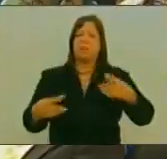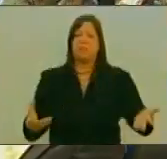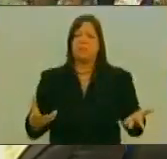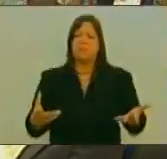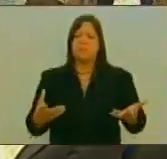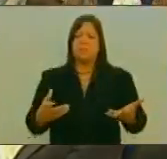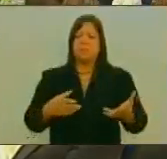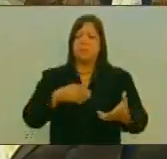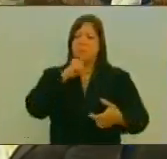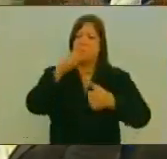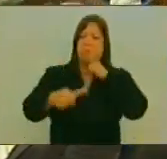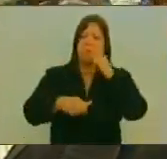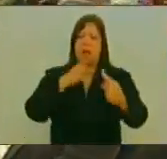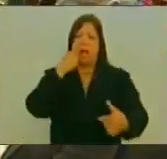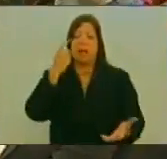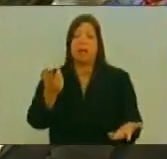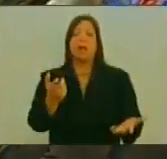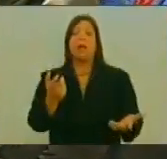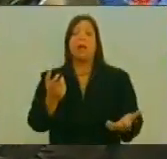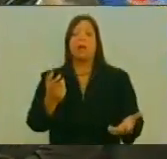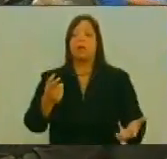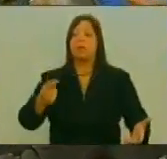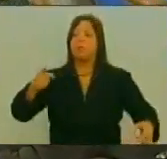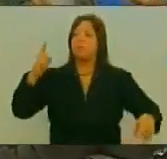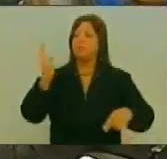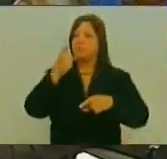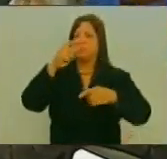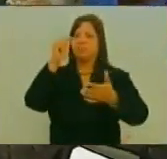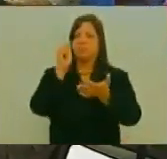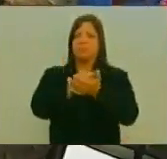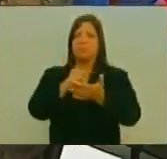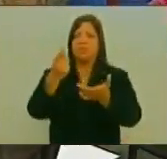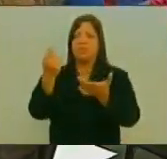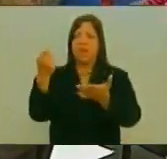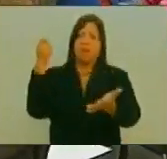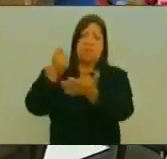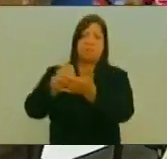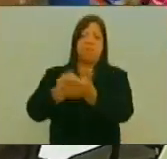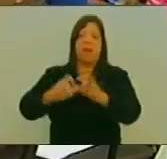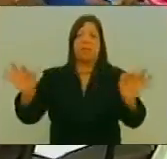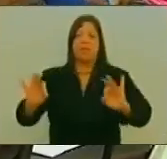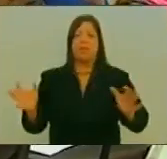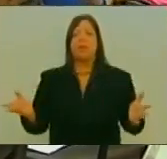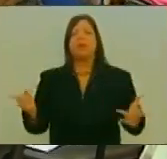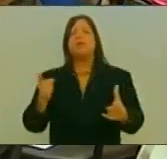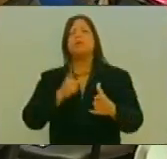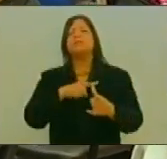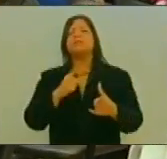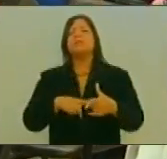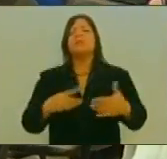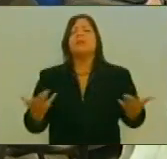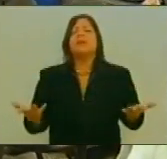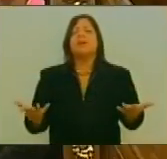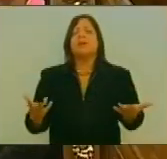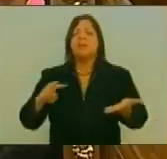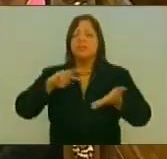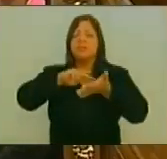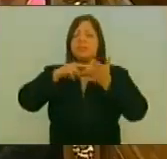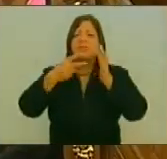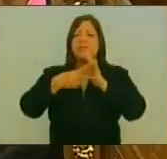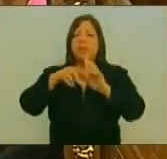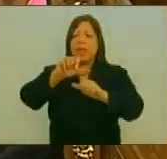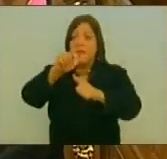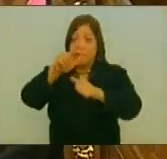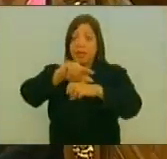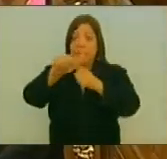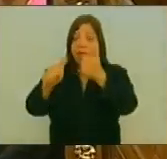burocrática Y la sancionó De una vez Con retirarle Parte del presupuesto ¿Qué es lo que Busca el jefe Del imperio? Subordinar